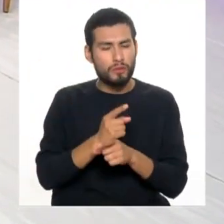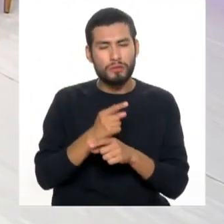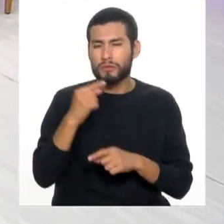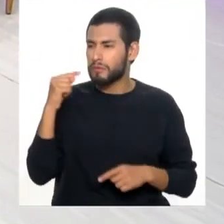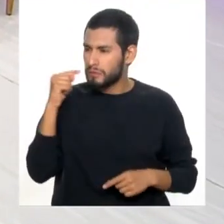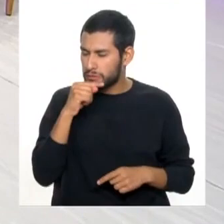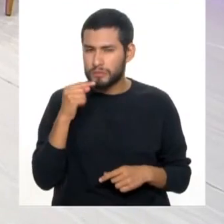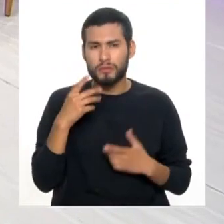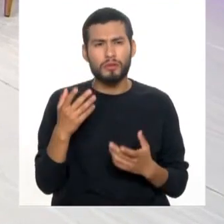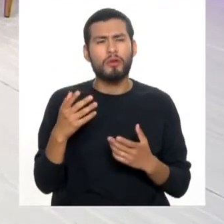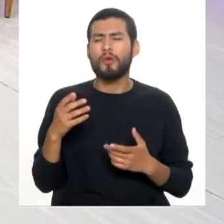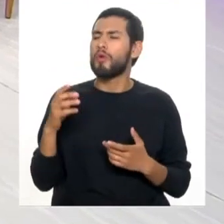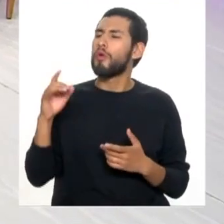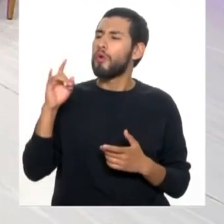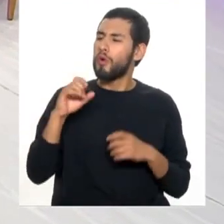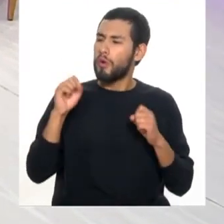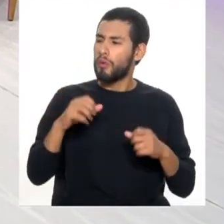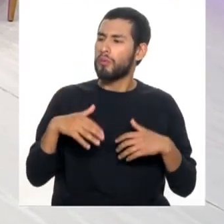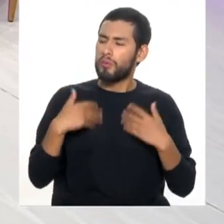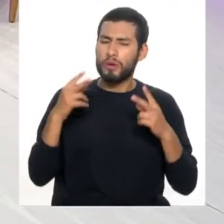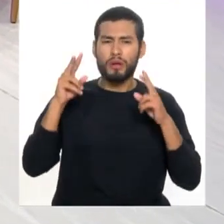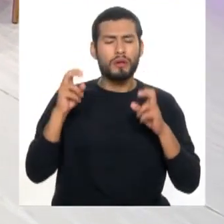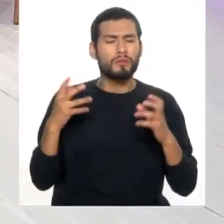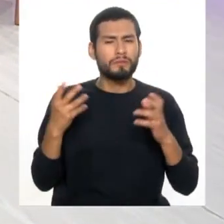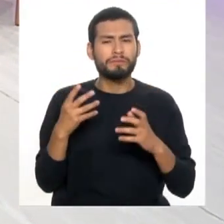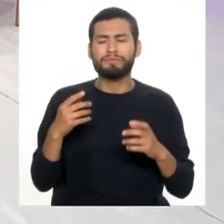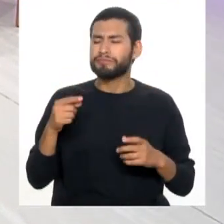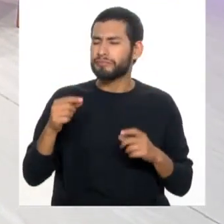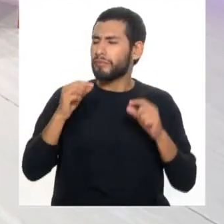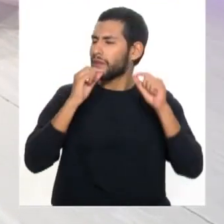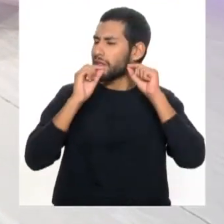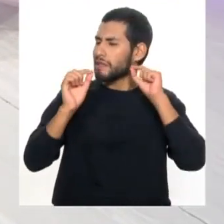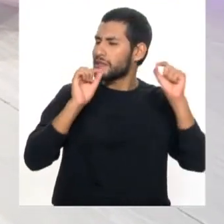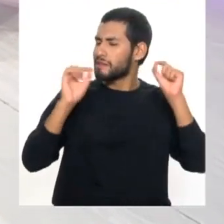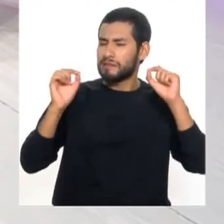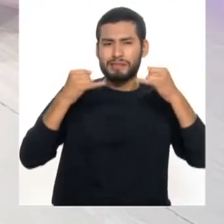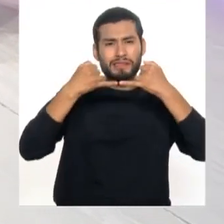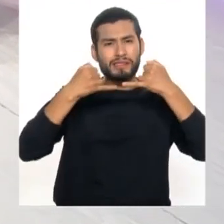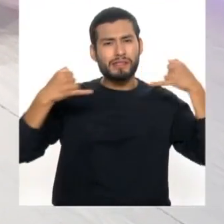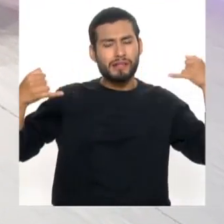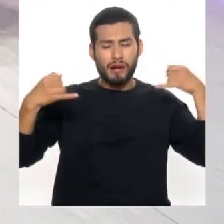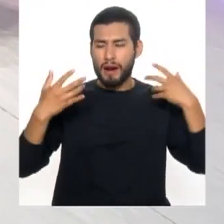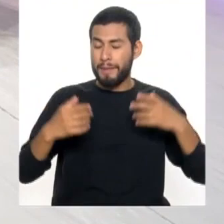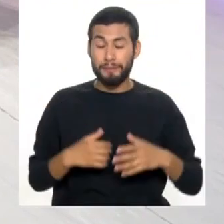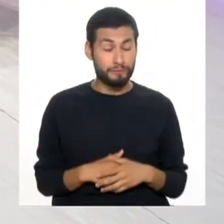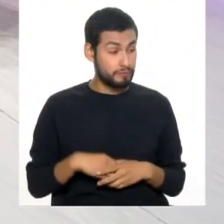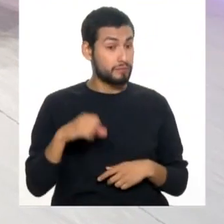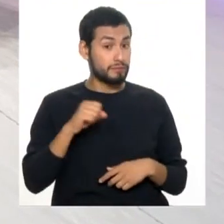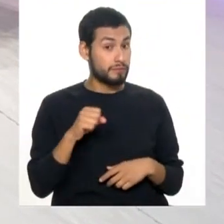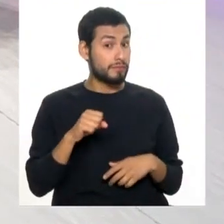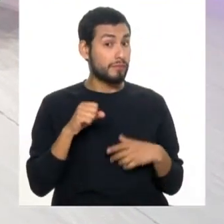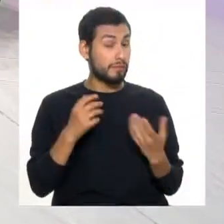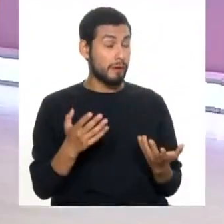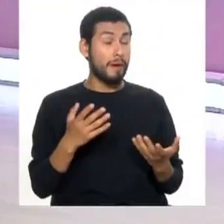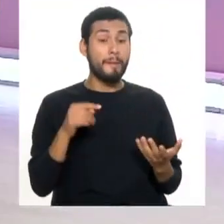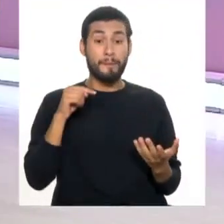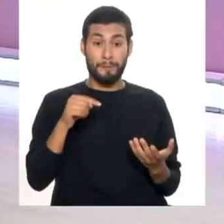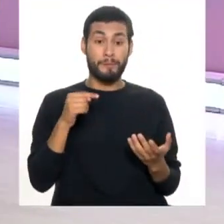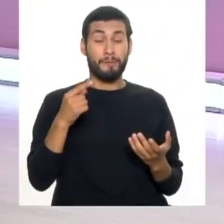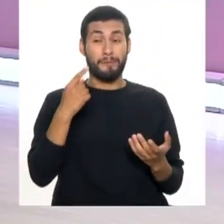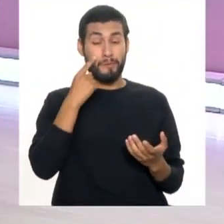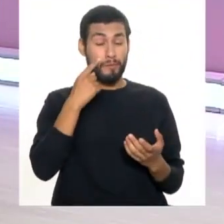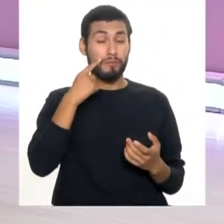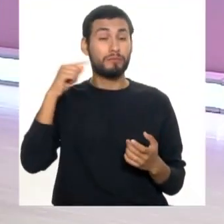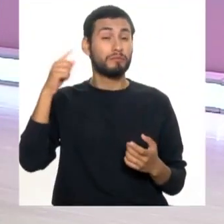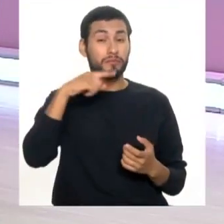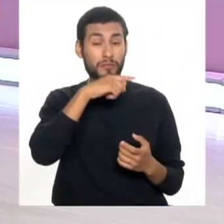dientes? ¿Qué tan útil es el tema del hilo dental que no lo tenemos naturalizado? Efectivamente, porque solamente conocemos el cepillo.